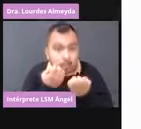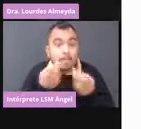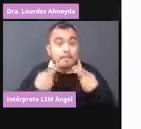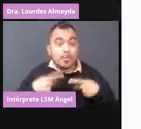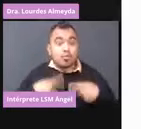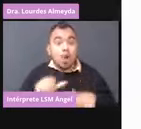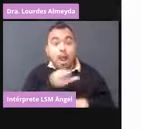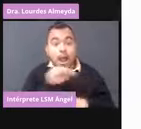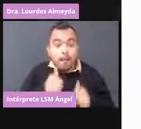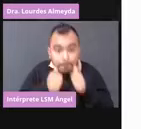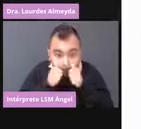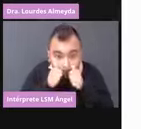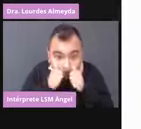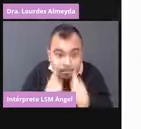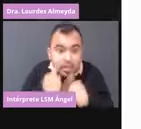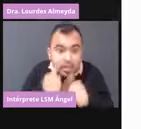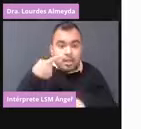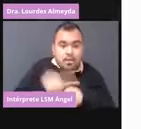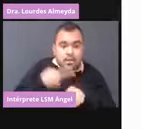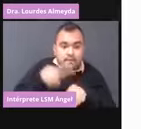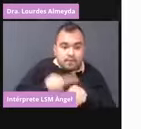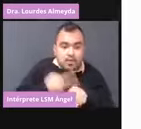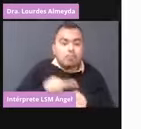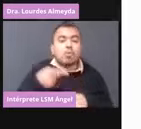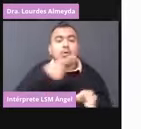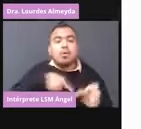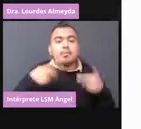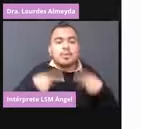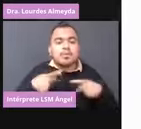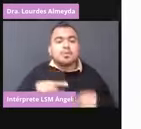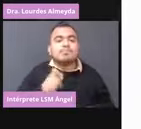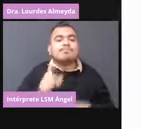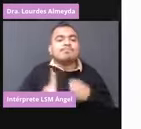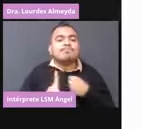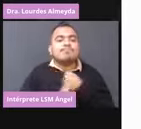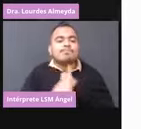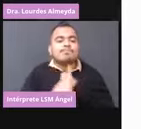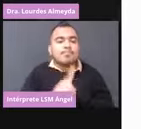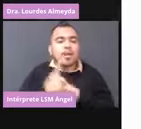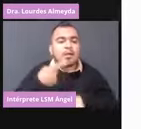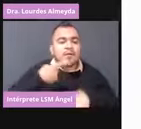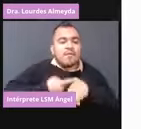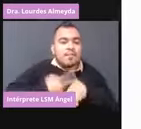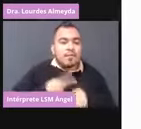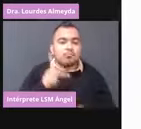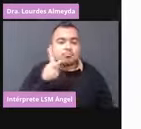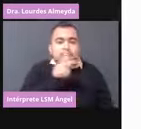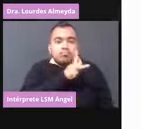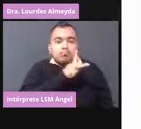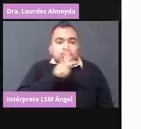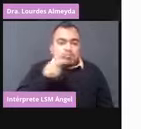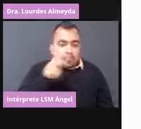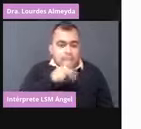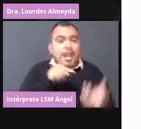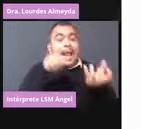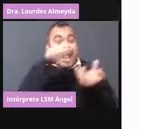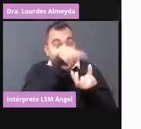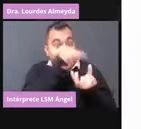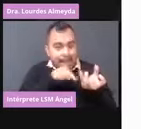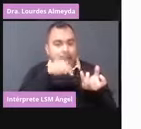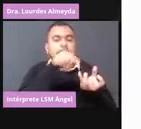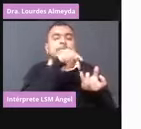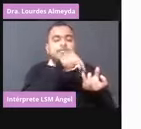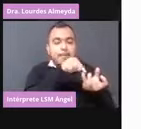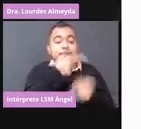las personas que están en consulta de enfermedades respiratorias. Esta es la primera línea del personal de salud,